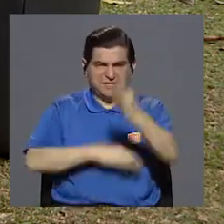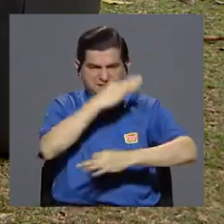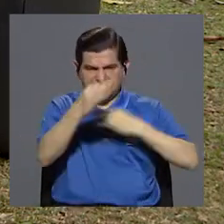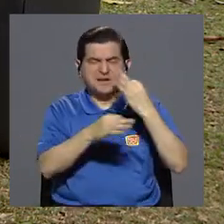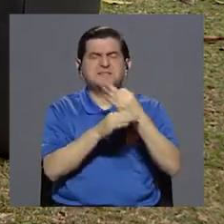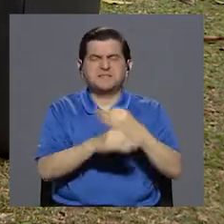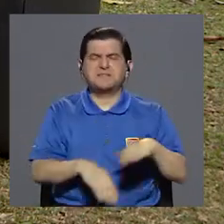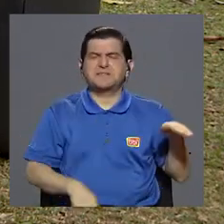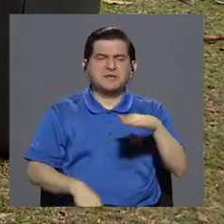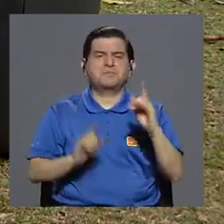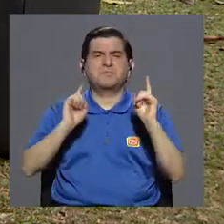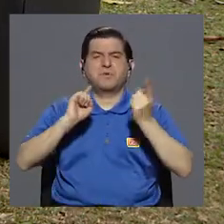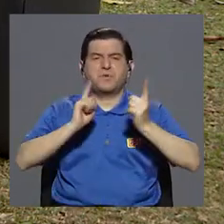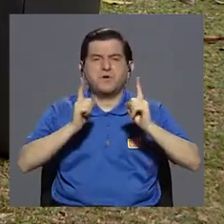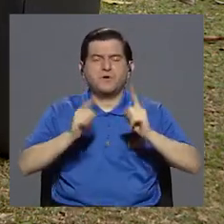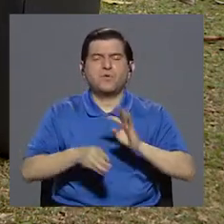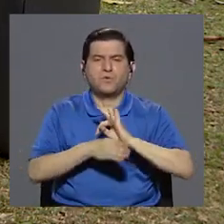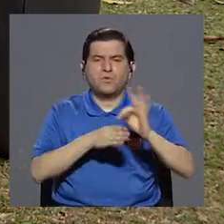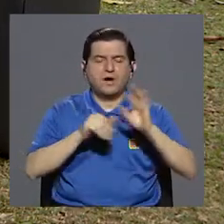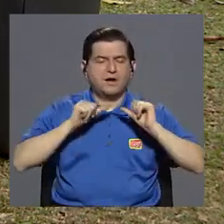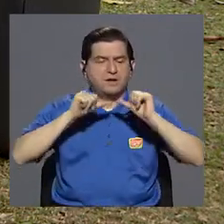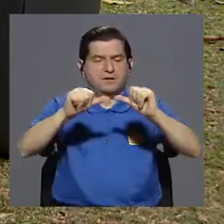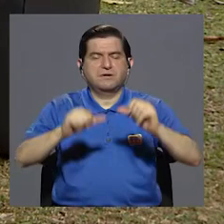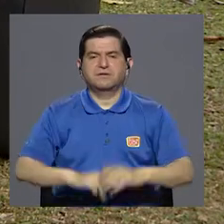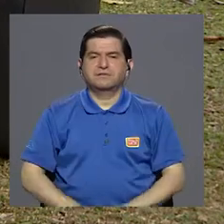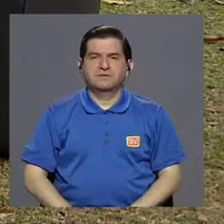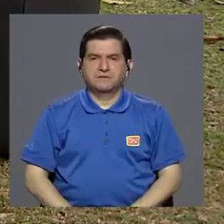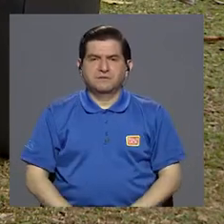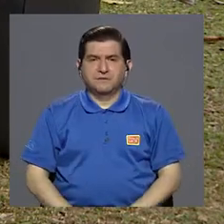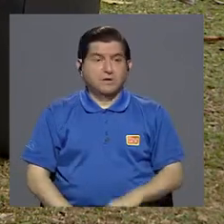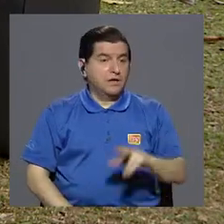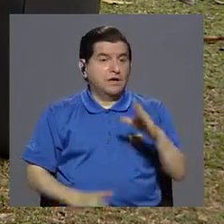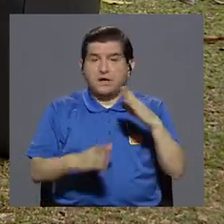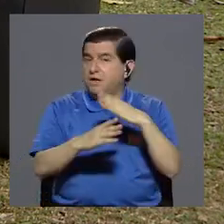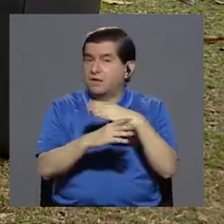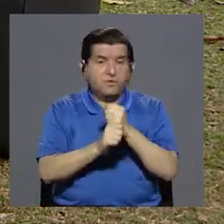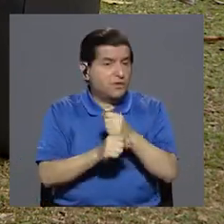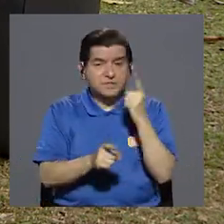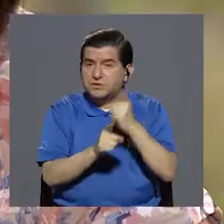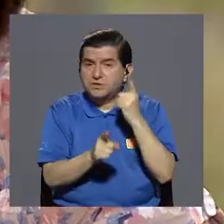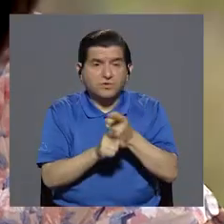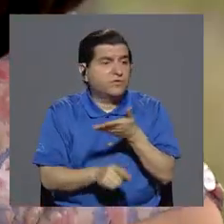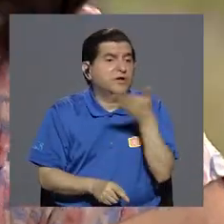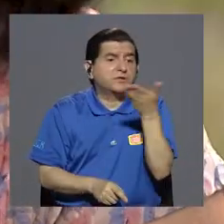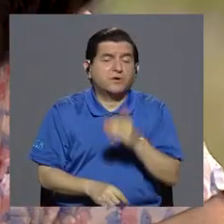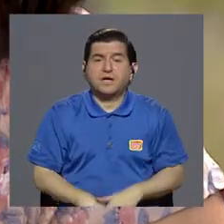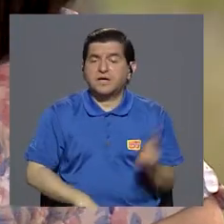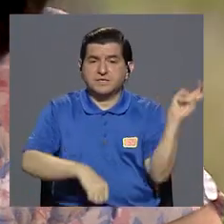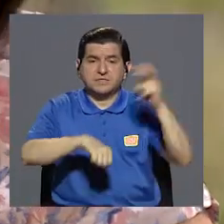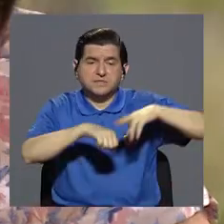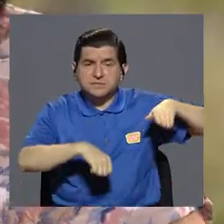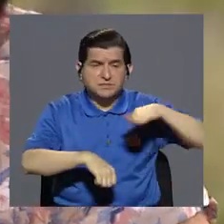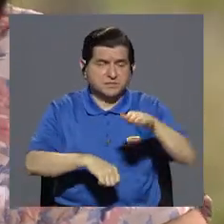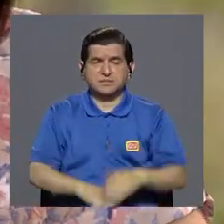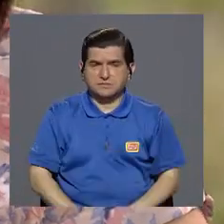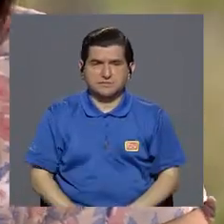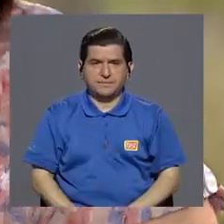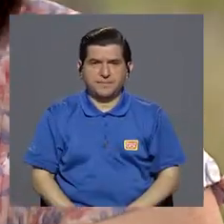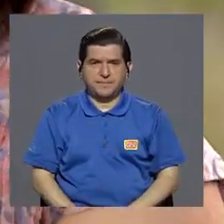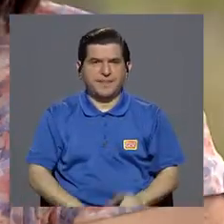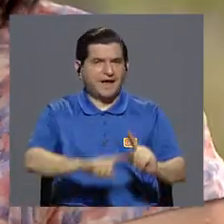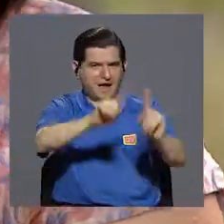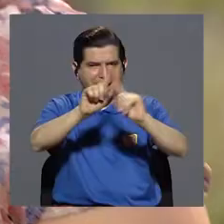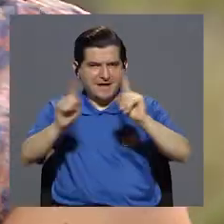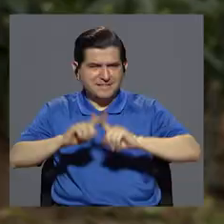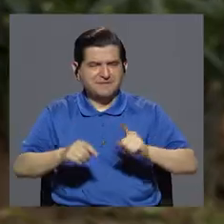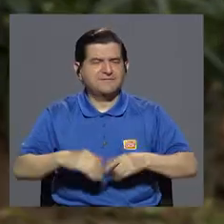de serpiente fue y cuál es el tratamiento que debe seguir. ¿Qué recomiendan? No hacer ante una mordedura. No aplicar algo. Sí, hay